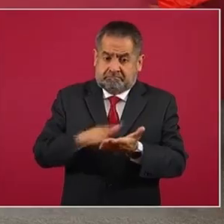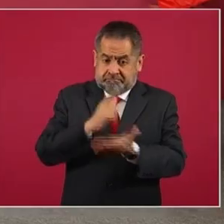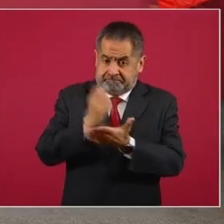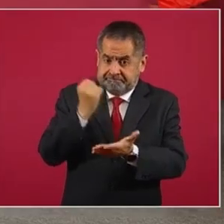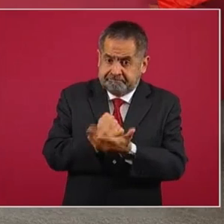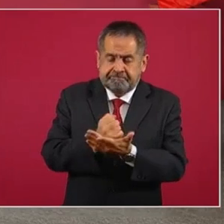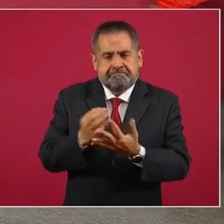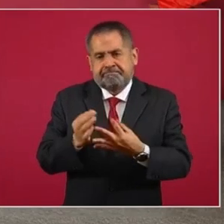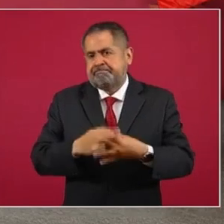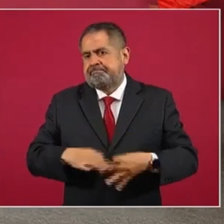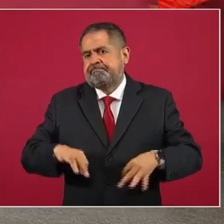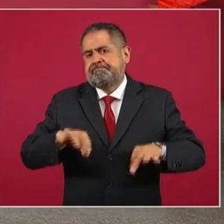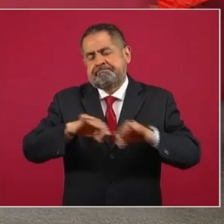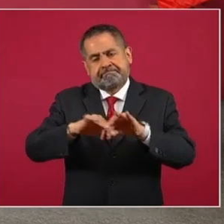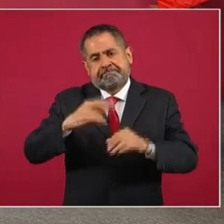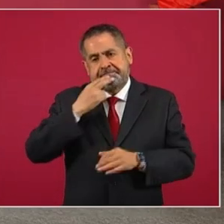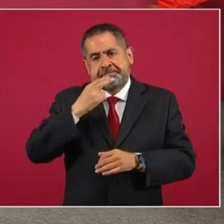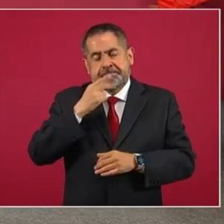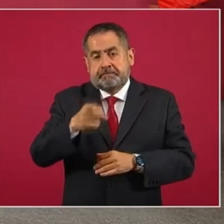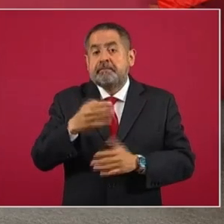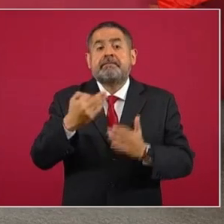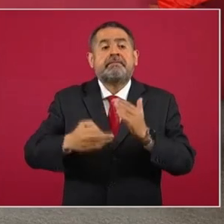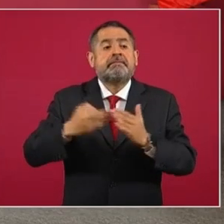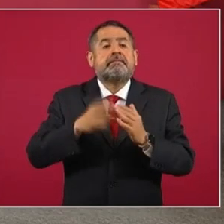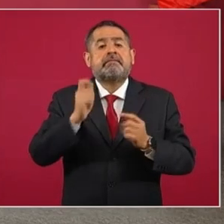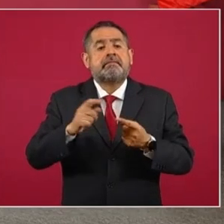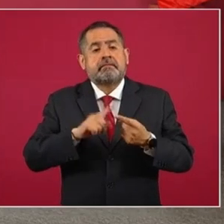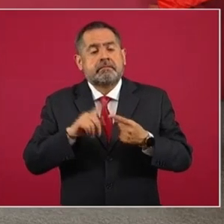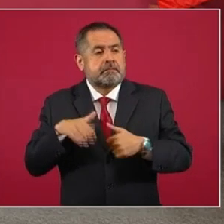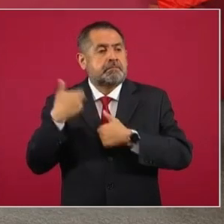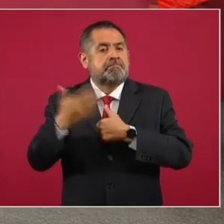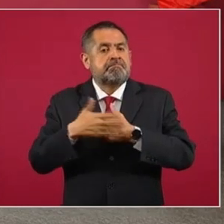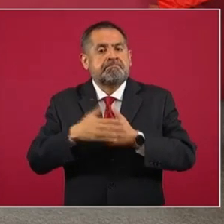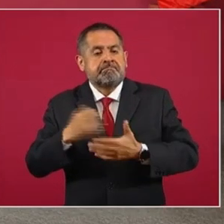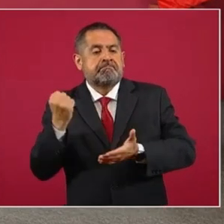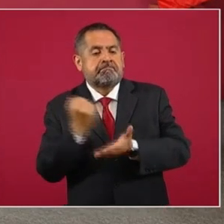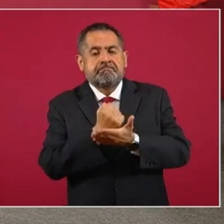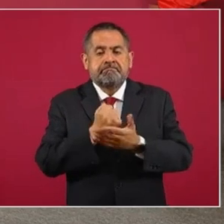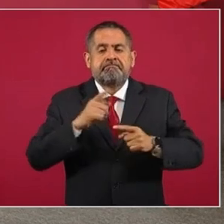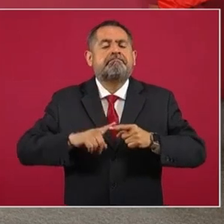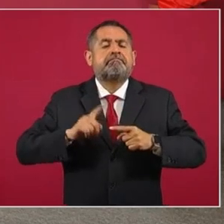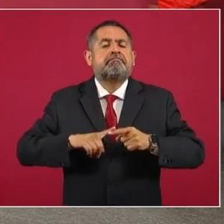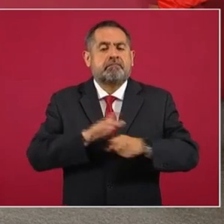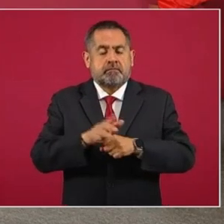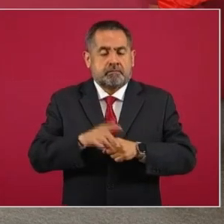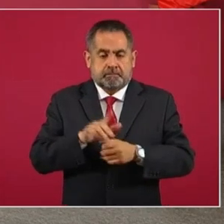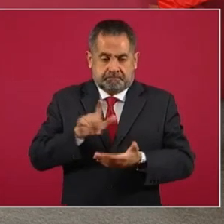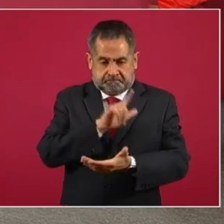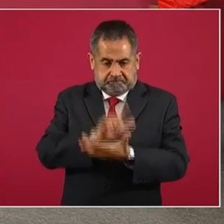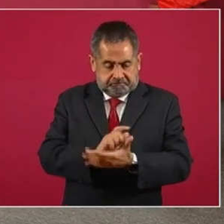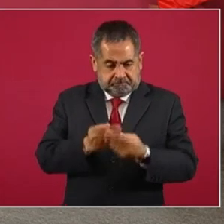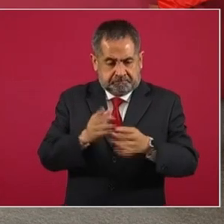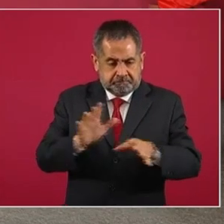Está pendiente, para su aprobación, la reforma